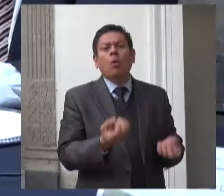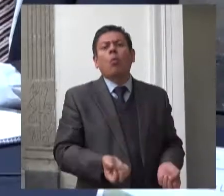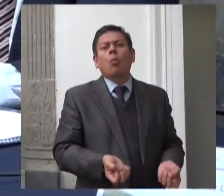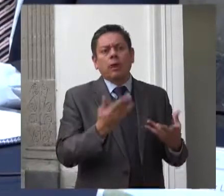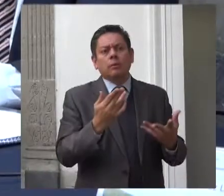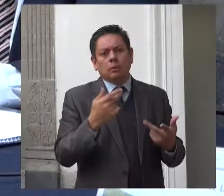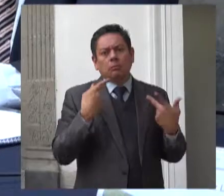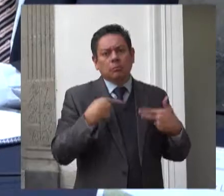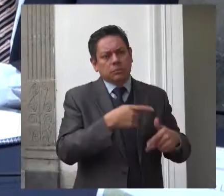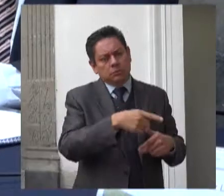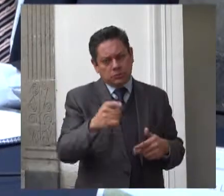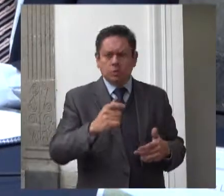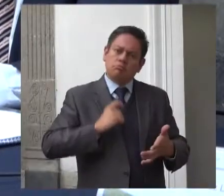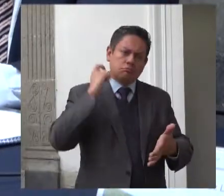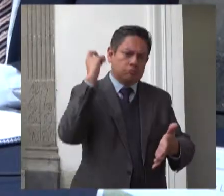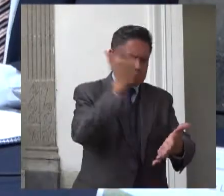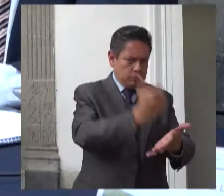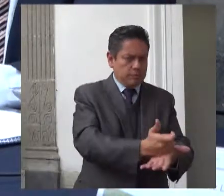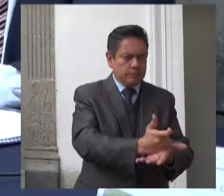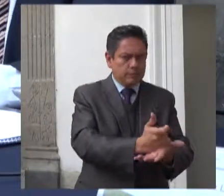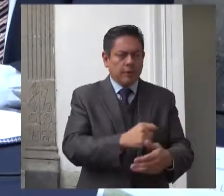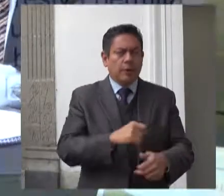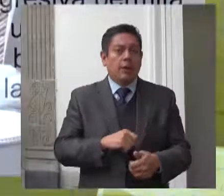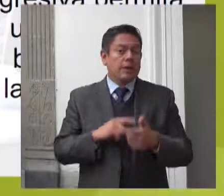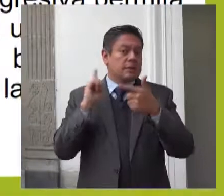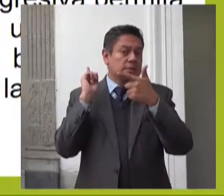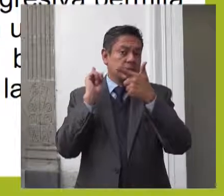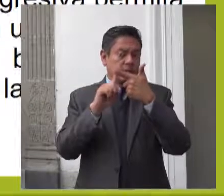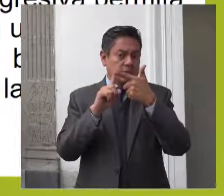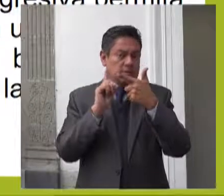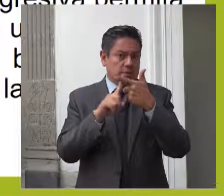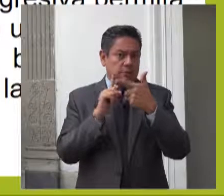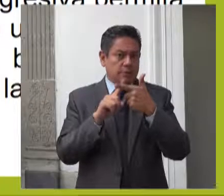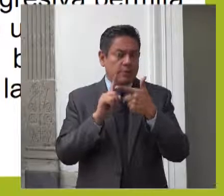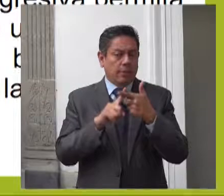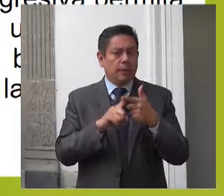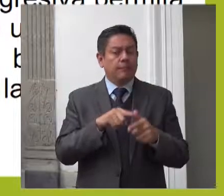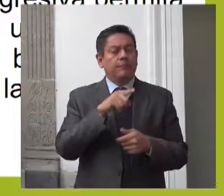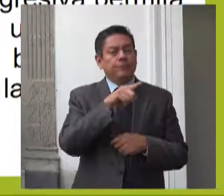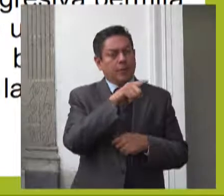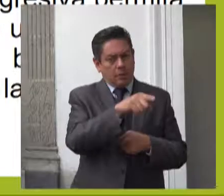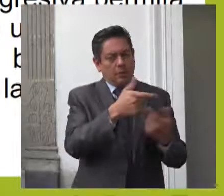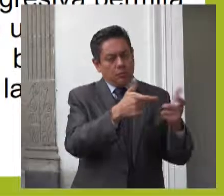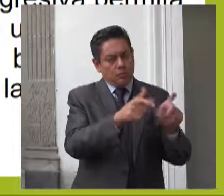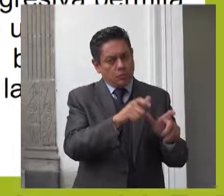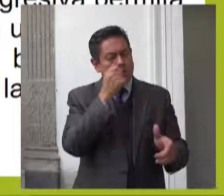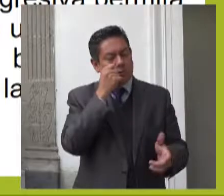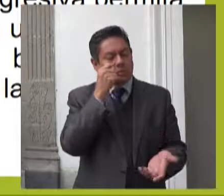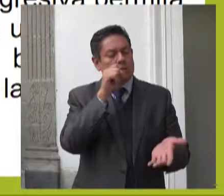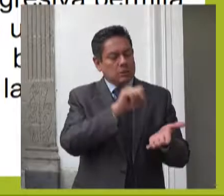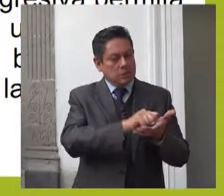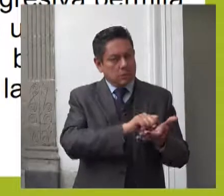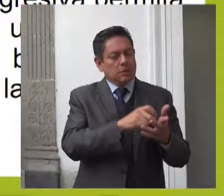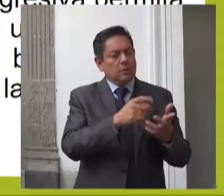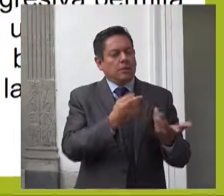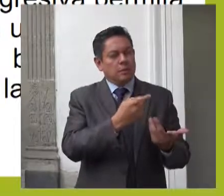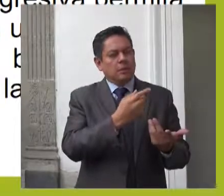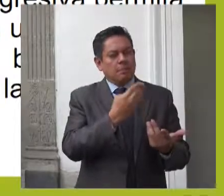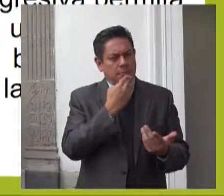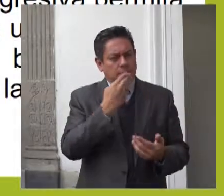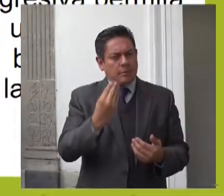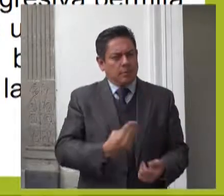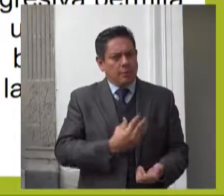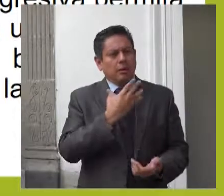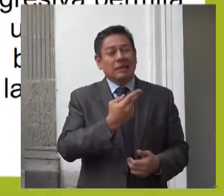apoyo al bienestar diseñar diseñar una política pública nacional que de manera